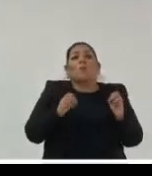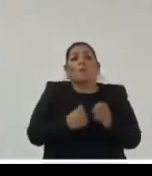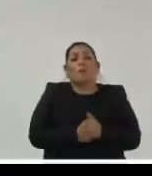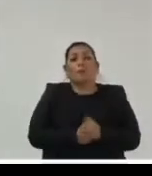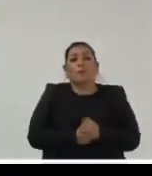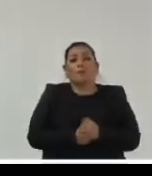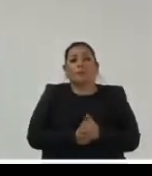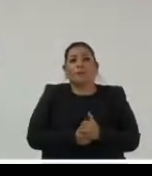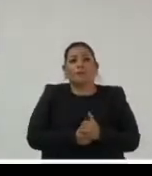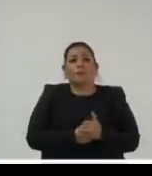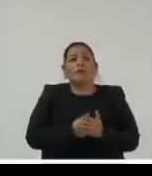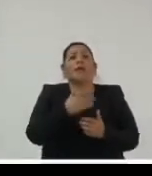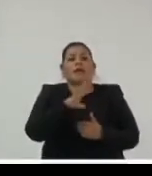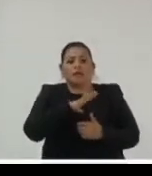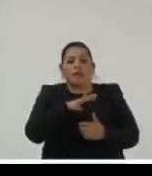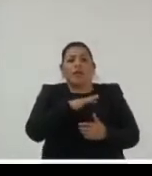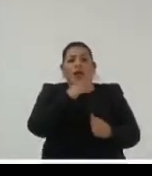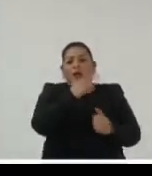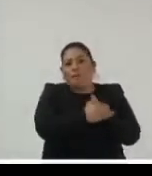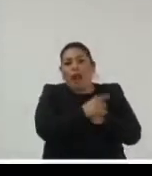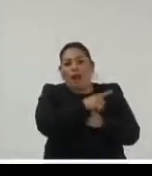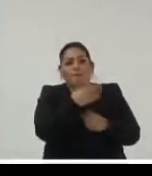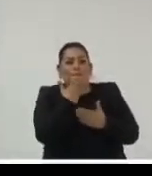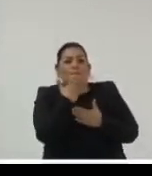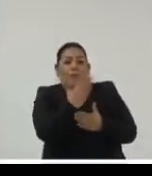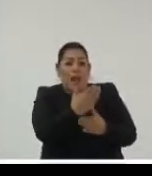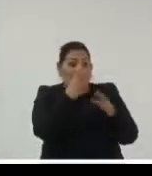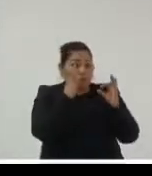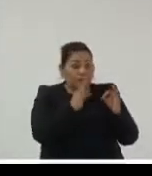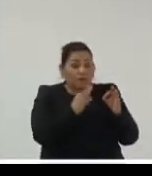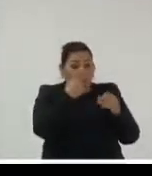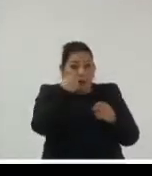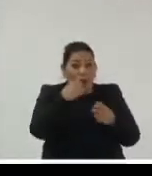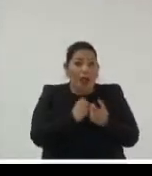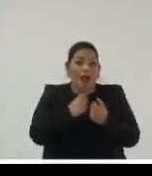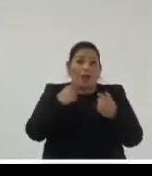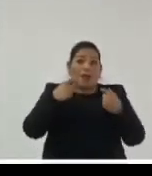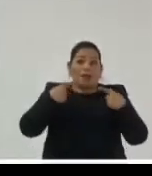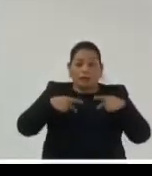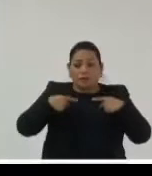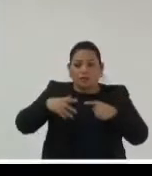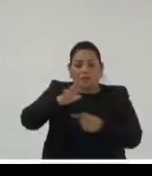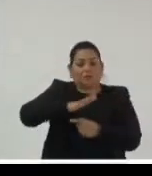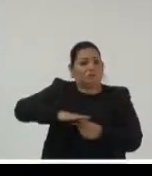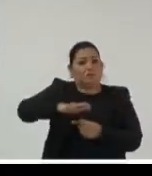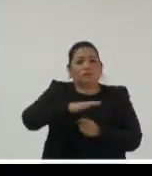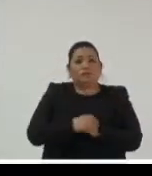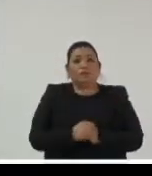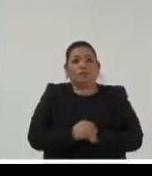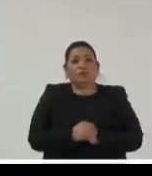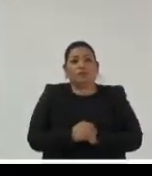un desenlace en positivo para los pueblos para las sociedades y